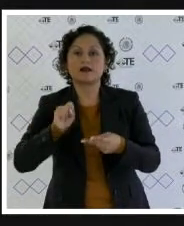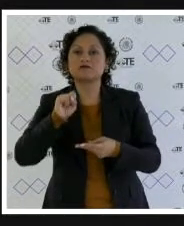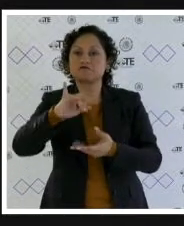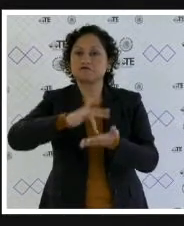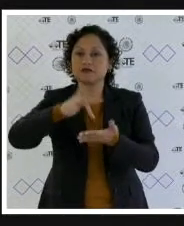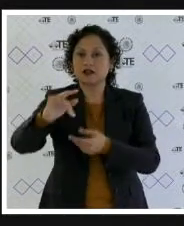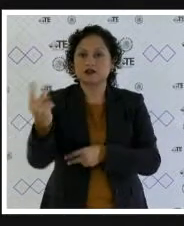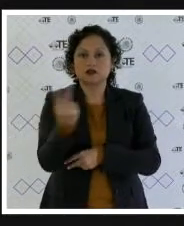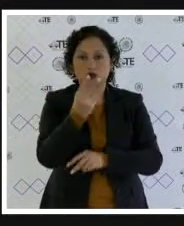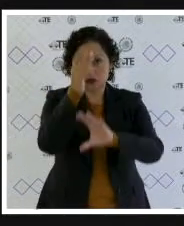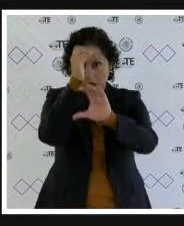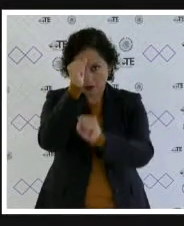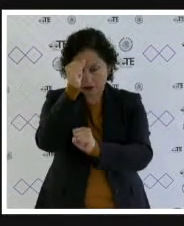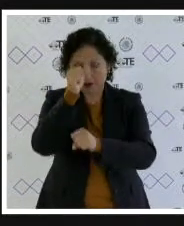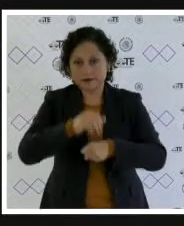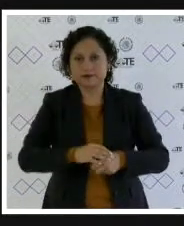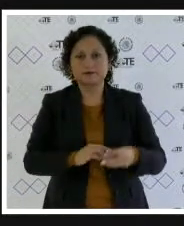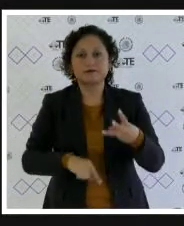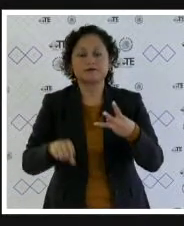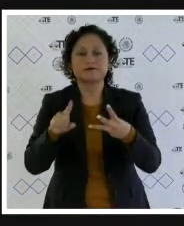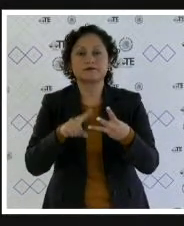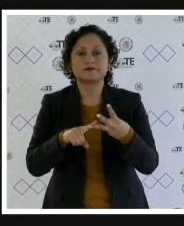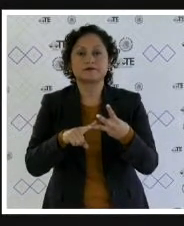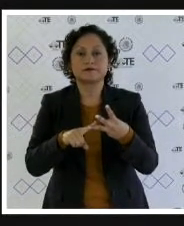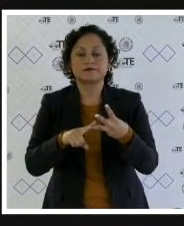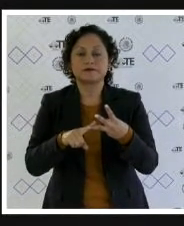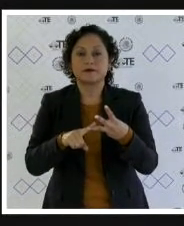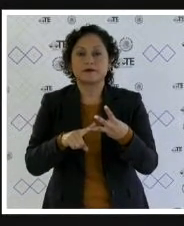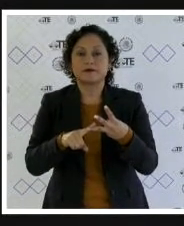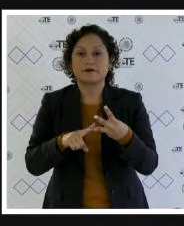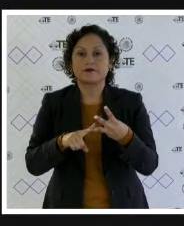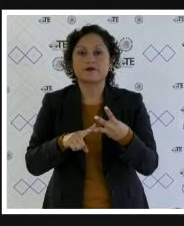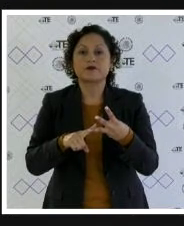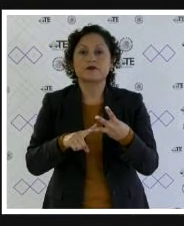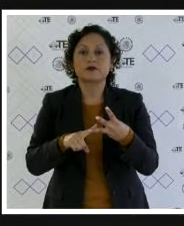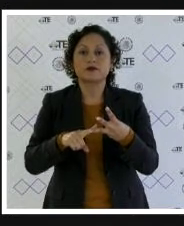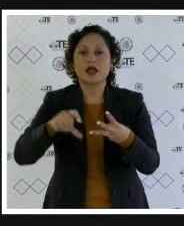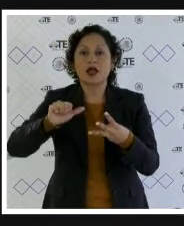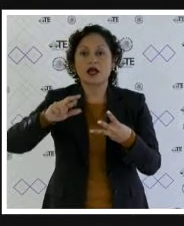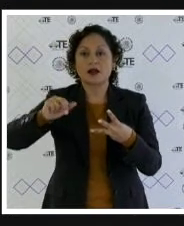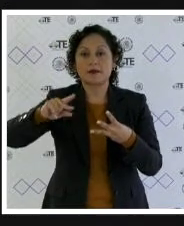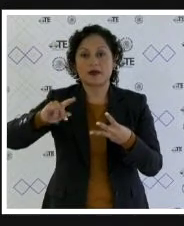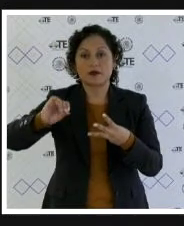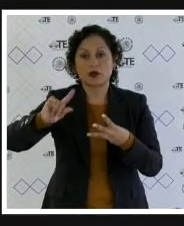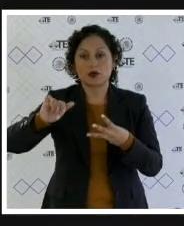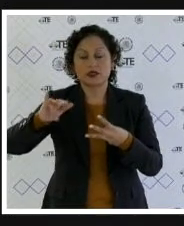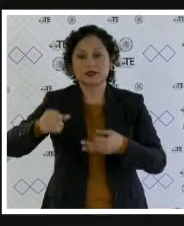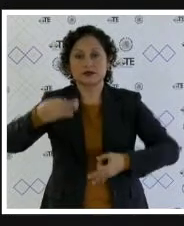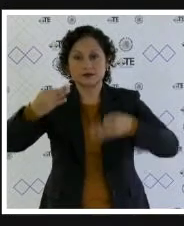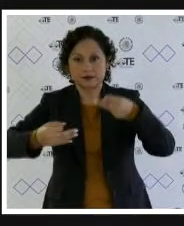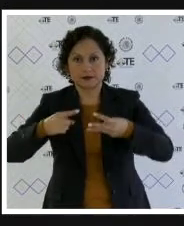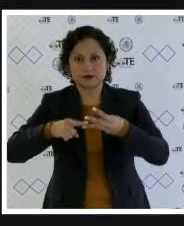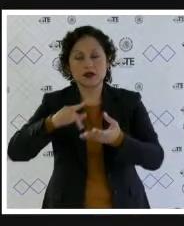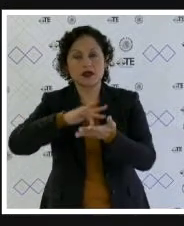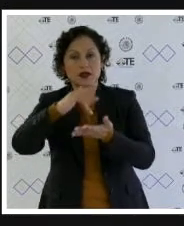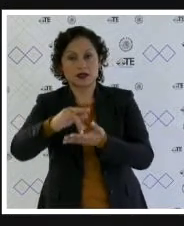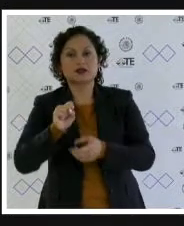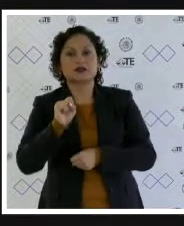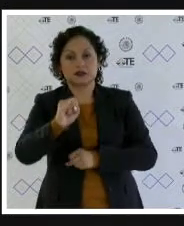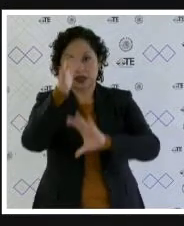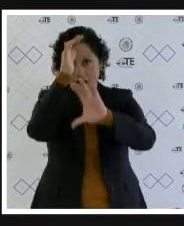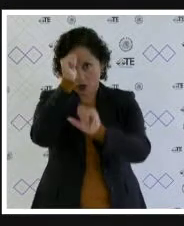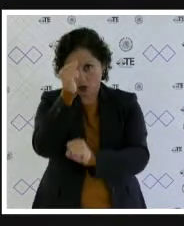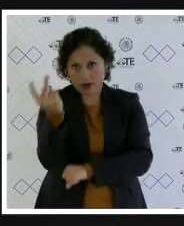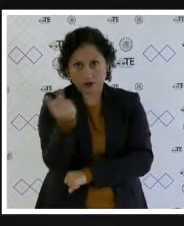secretario. A favor de los proyectos, si es tan amable. Sí, muchas gracias. Magistrado Armando Ambrés Hernández. Gracias, secretario. A favor de los